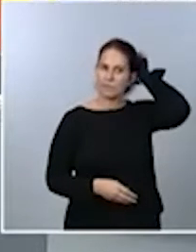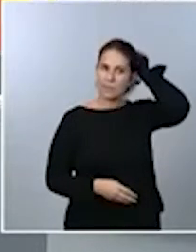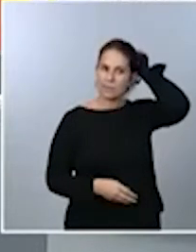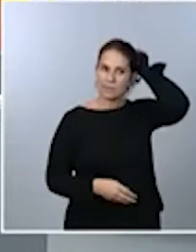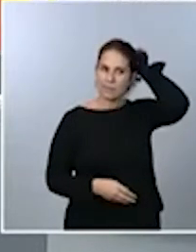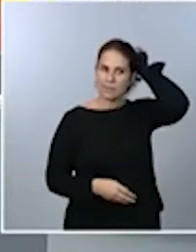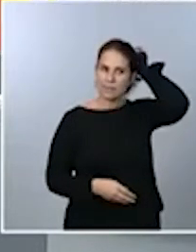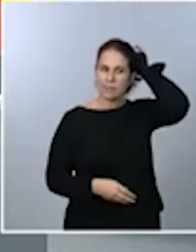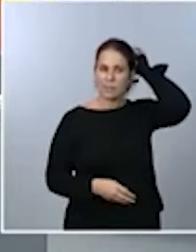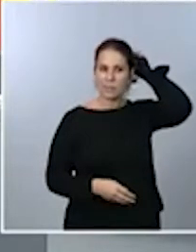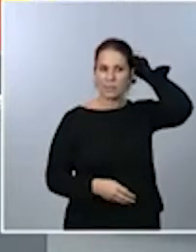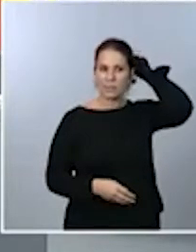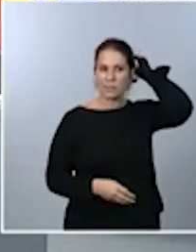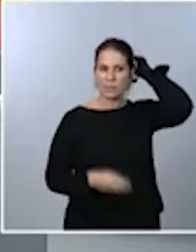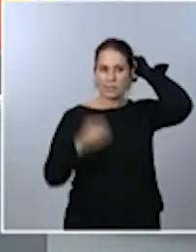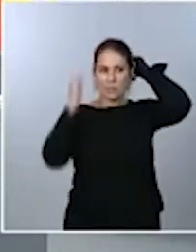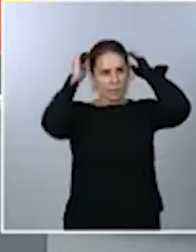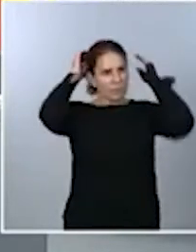Hola, buenas tardes.